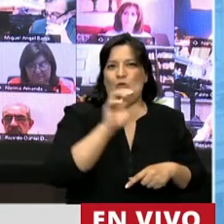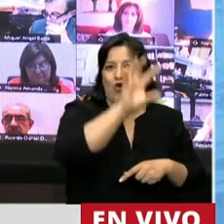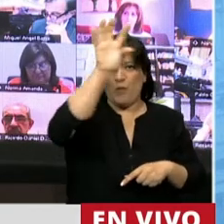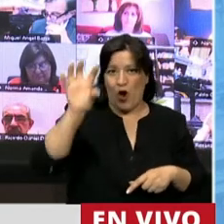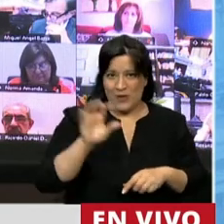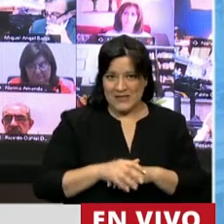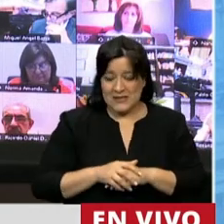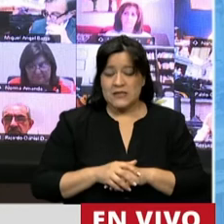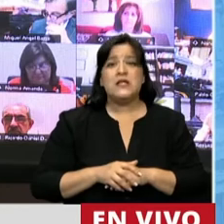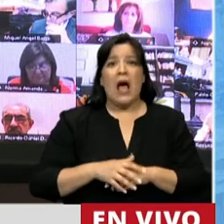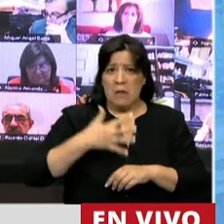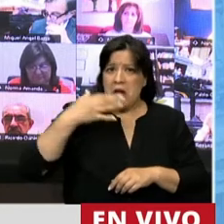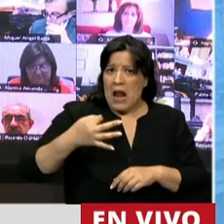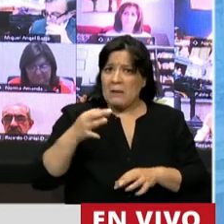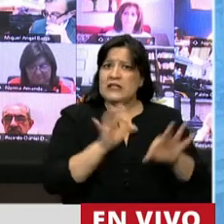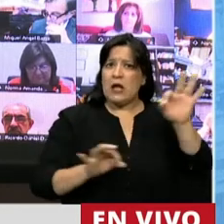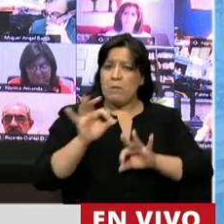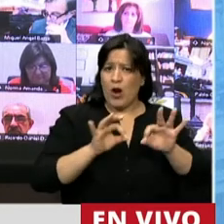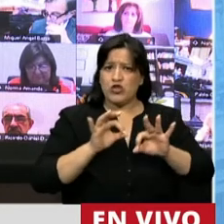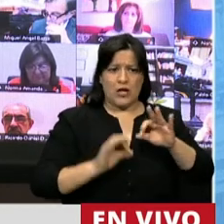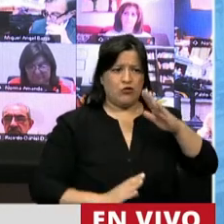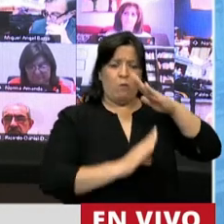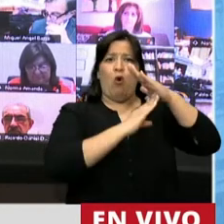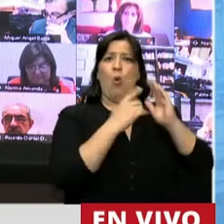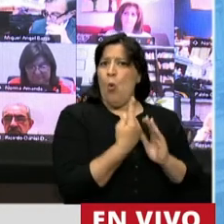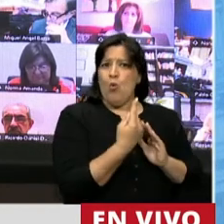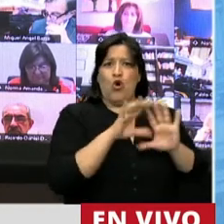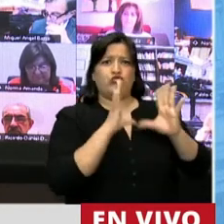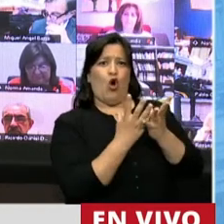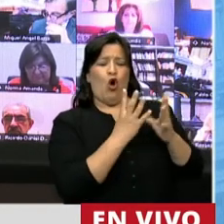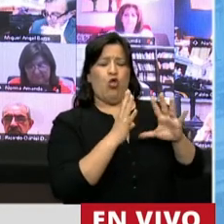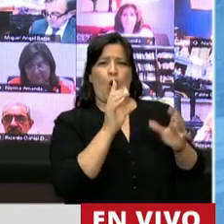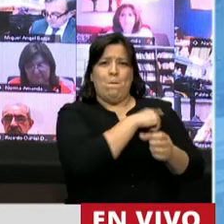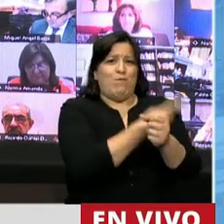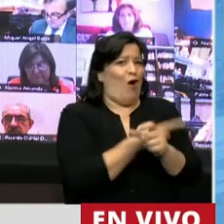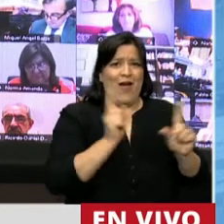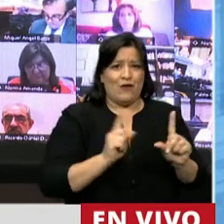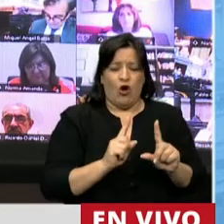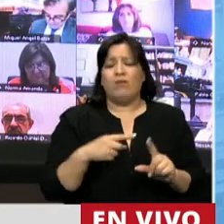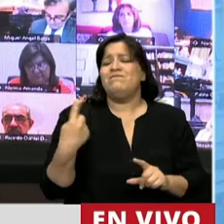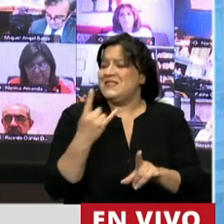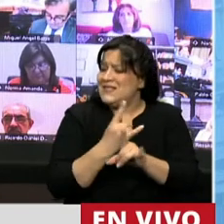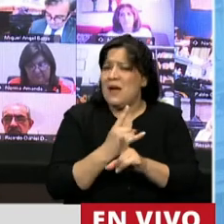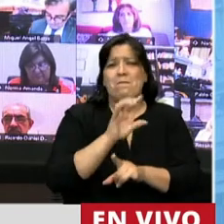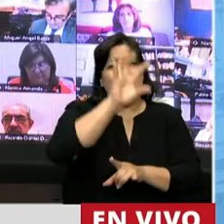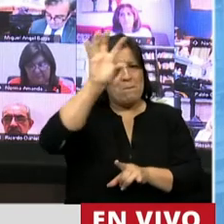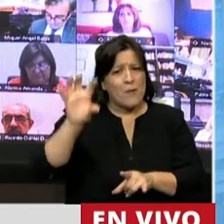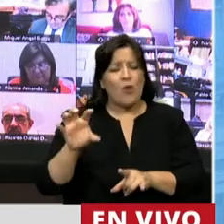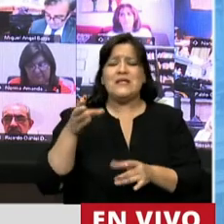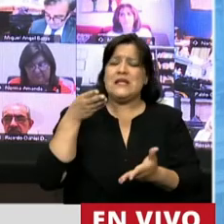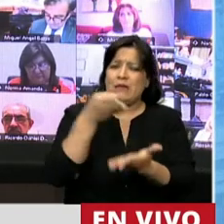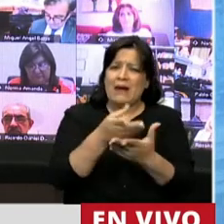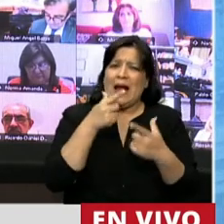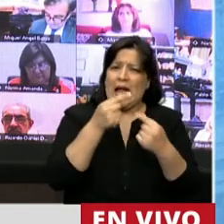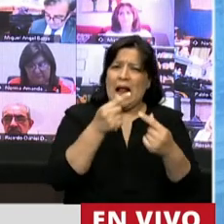descentraliza realmente, algo que los legisladores del interior permanentemente estamos reclamando. Y nuestro